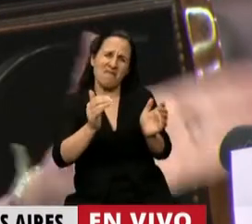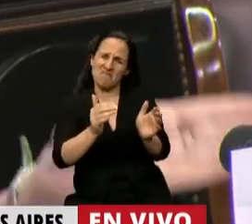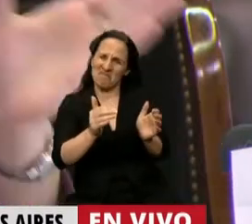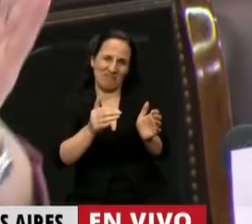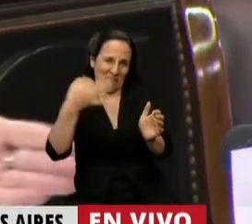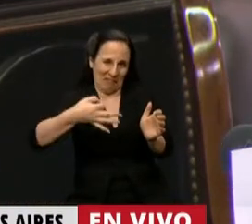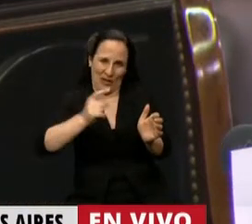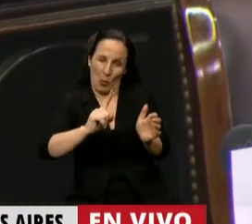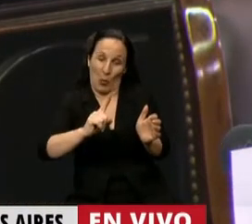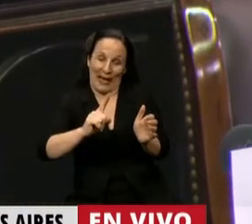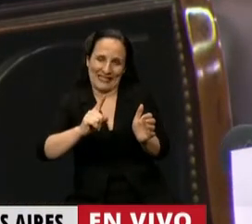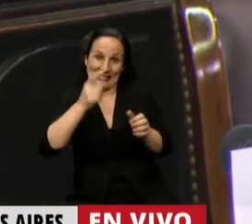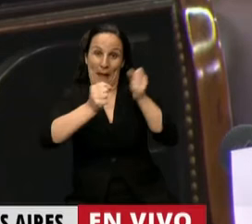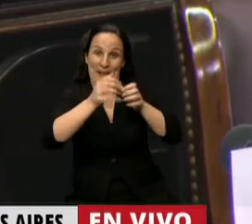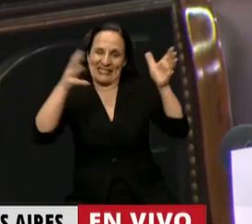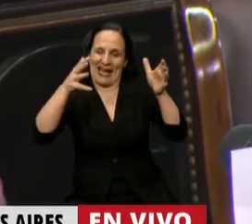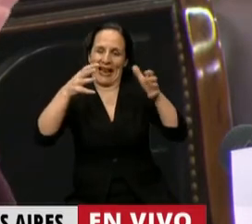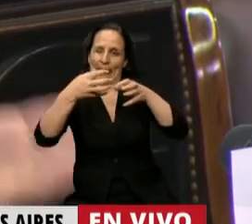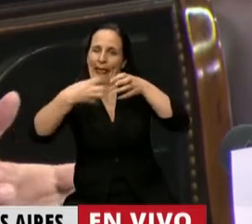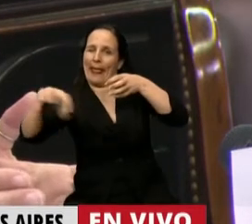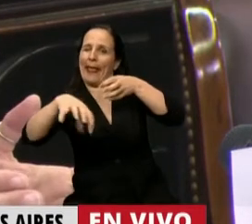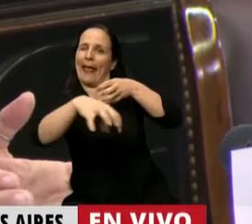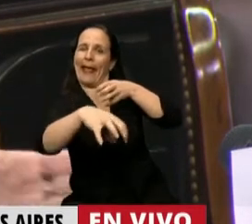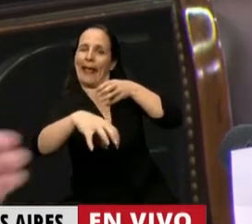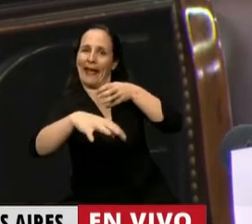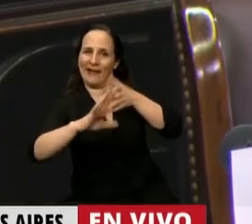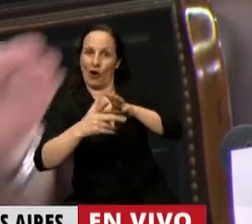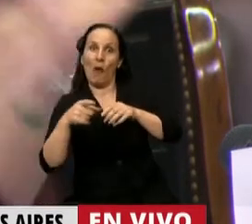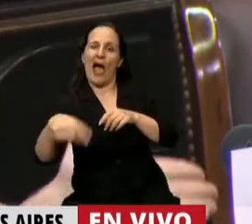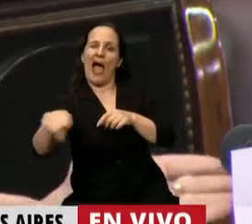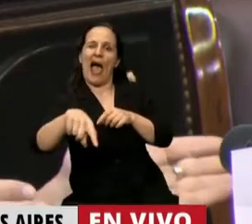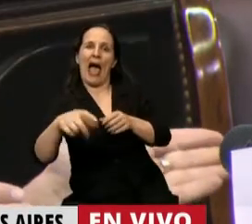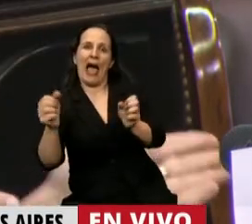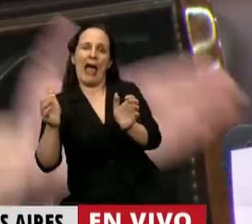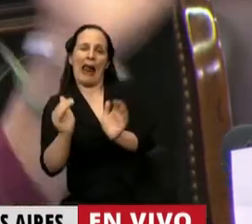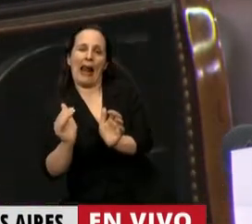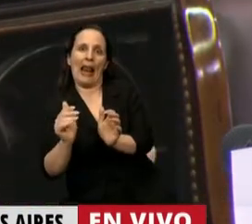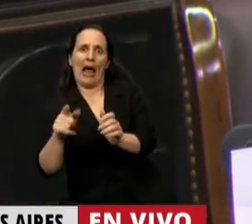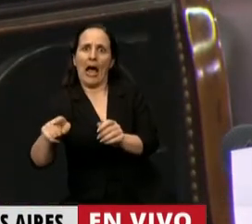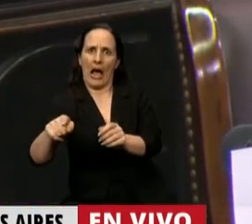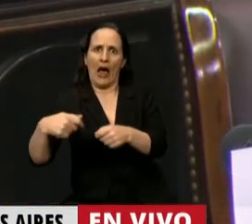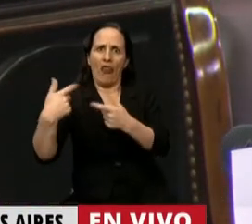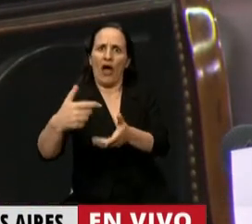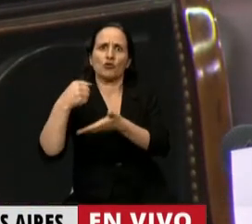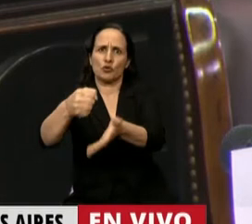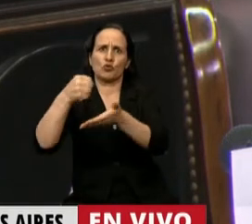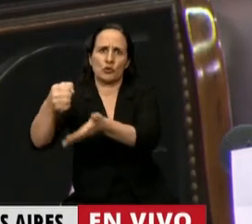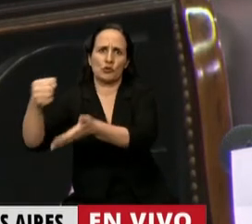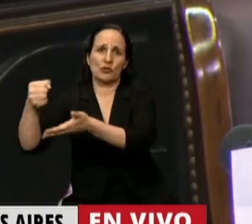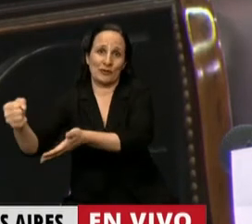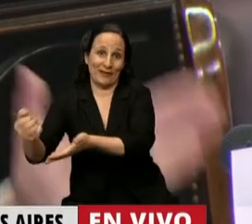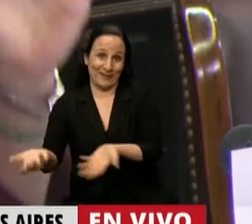tercerizadas o subsidiadas de grandes empresas. Y que con el cuento de las pymes se la pasan recibiendo todo tipo de subsidios.